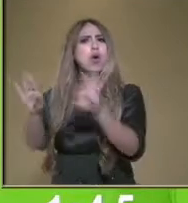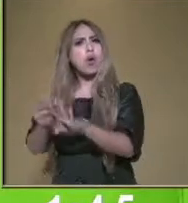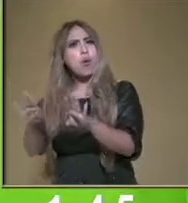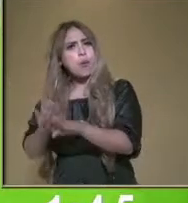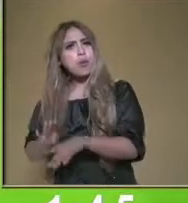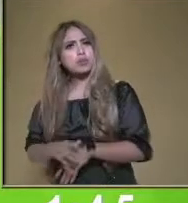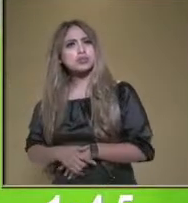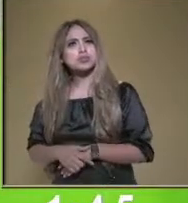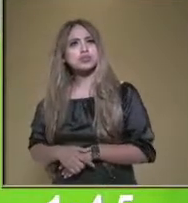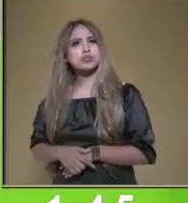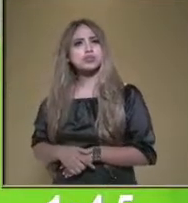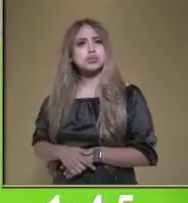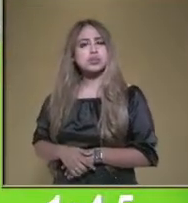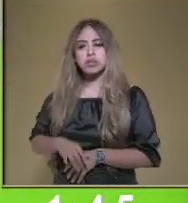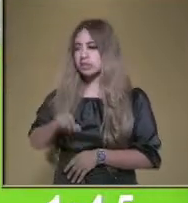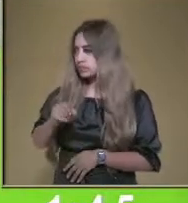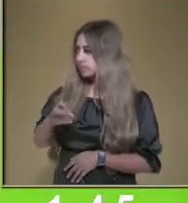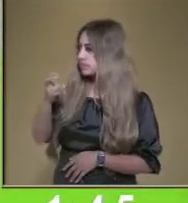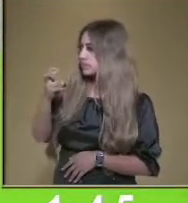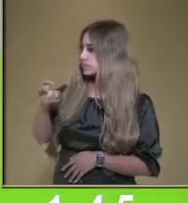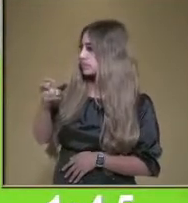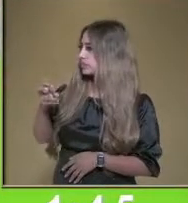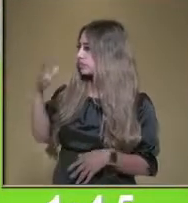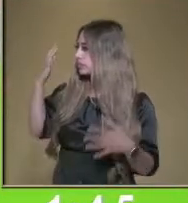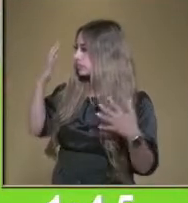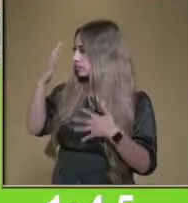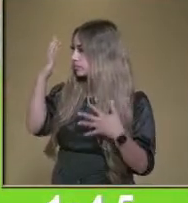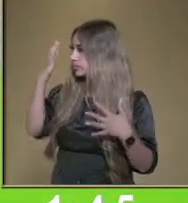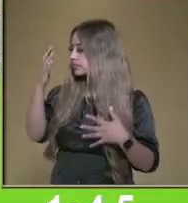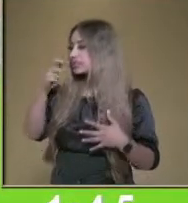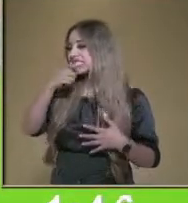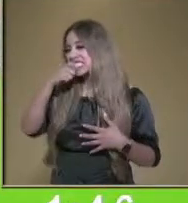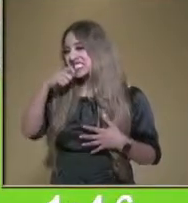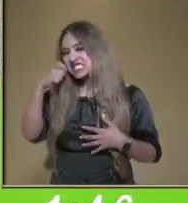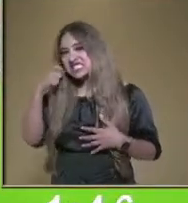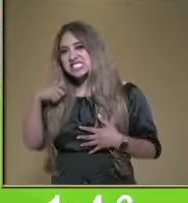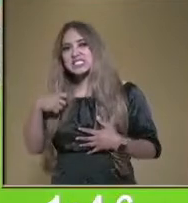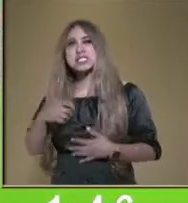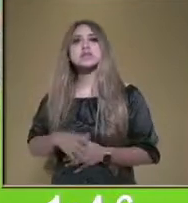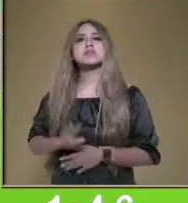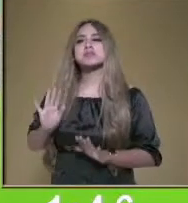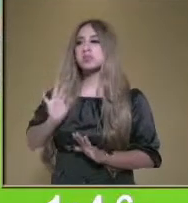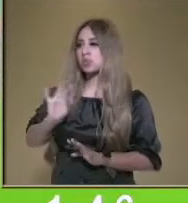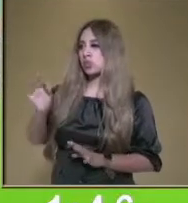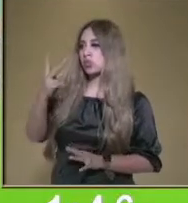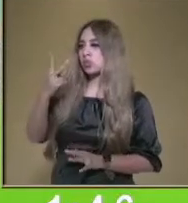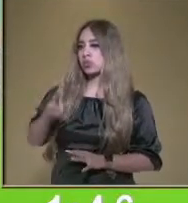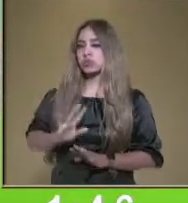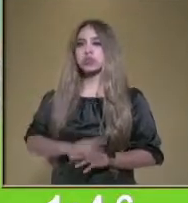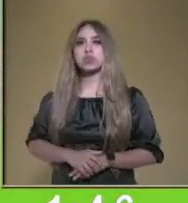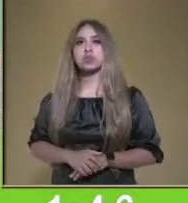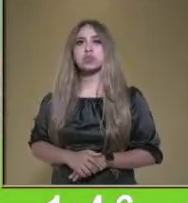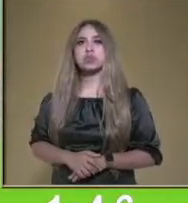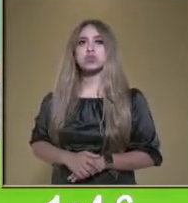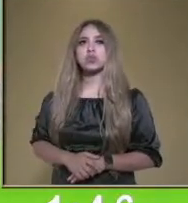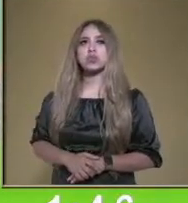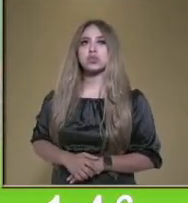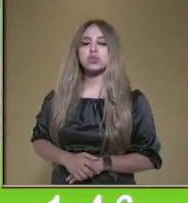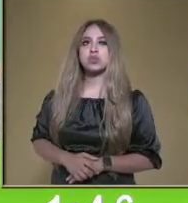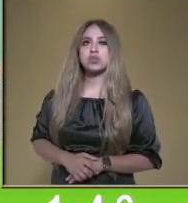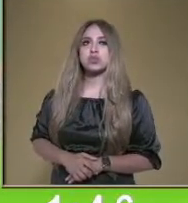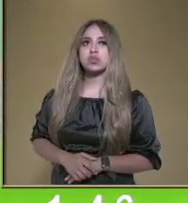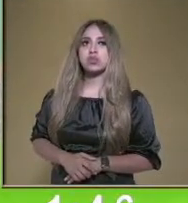Sí, esos cepillos de dientes les voy a decir que se utiliza con una pasta dental. ¡Wow! Sí,